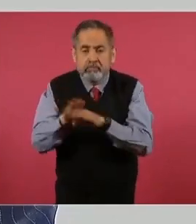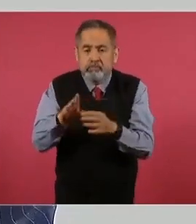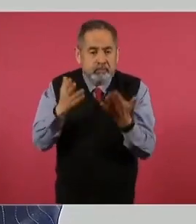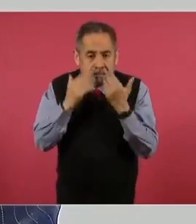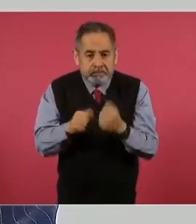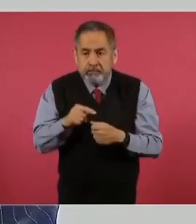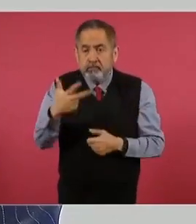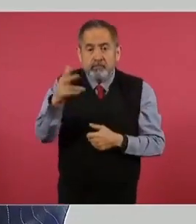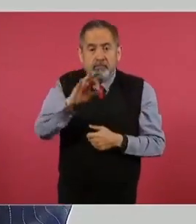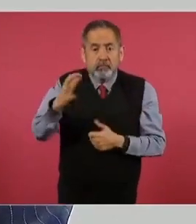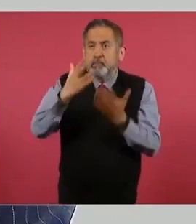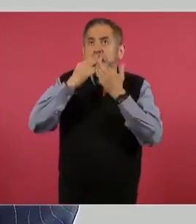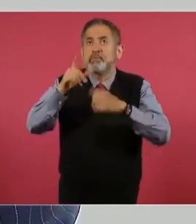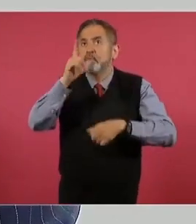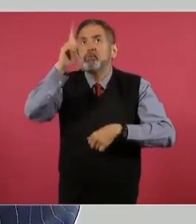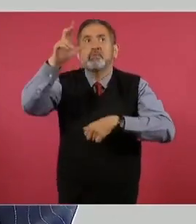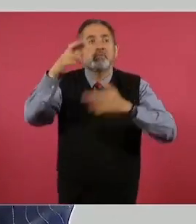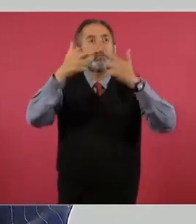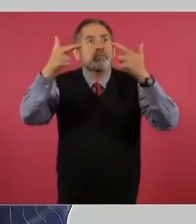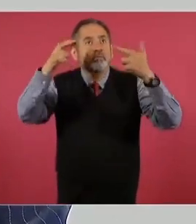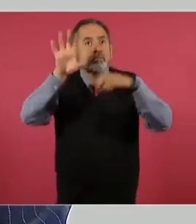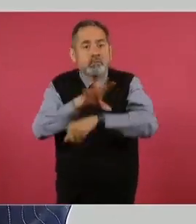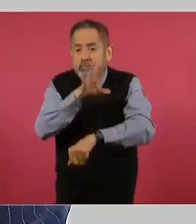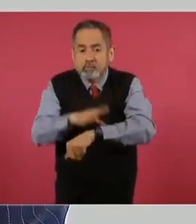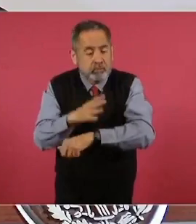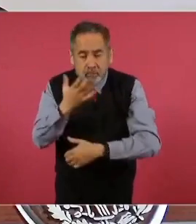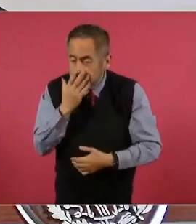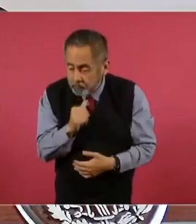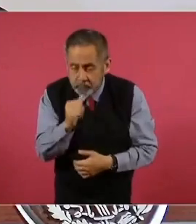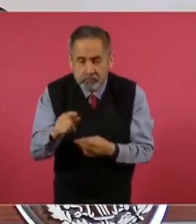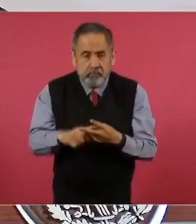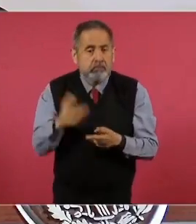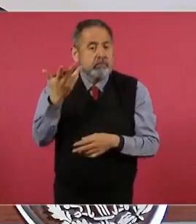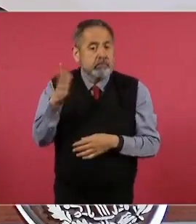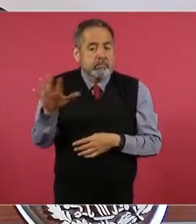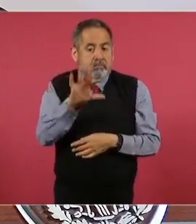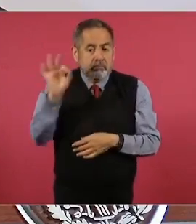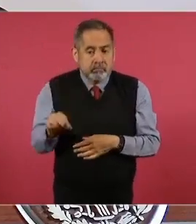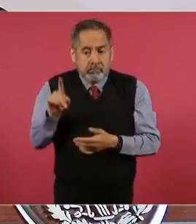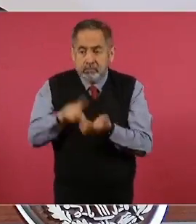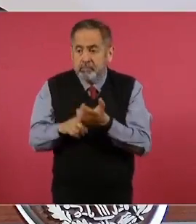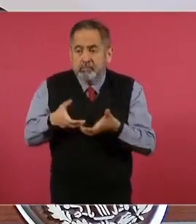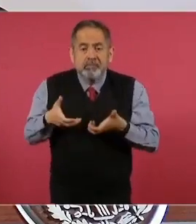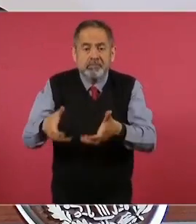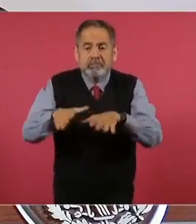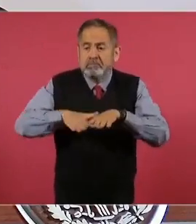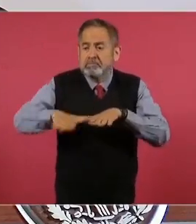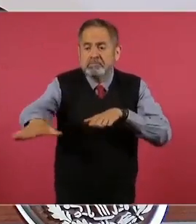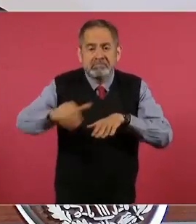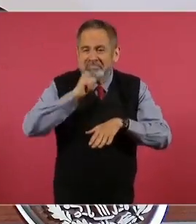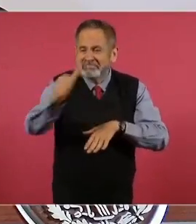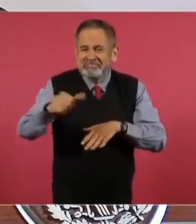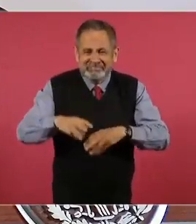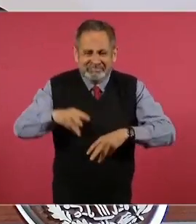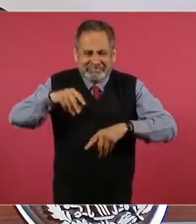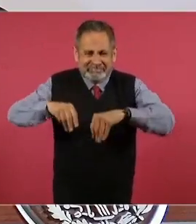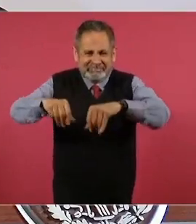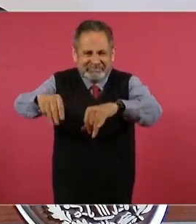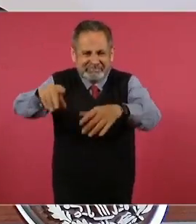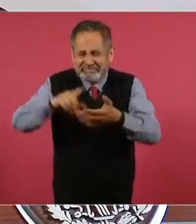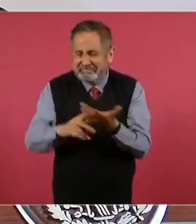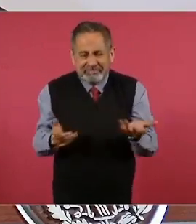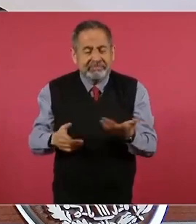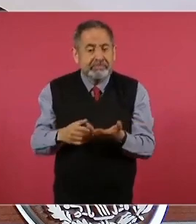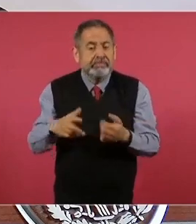alumbrado público también carecen. El diez por ciento habita en colonias sin pavimentación y trece por ciento sin banquetas.